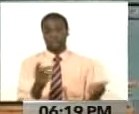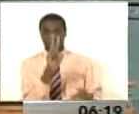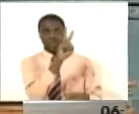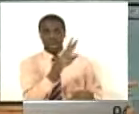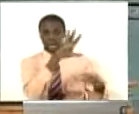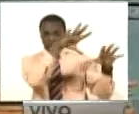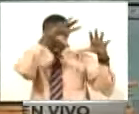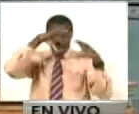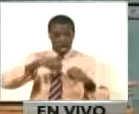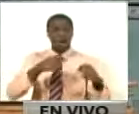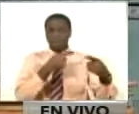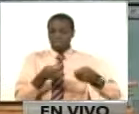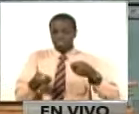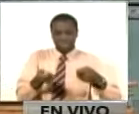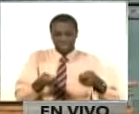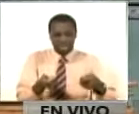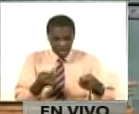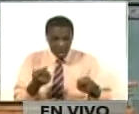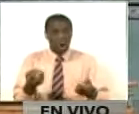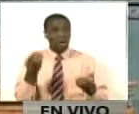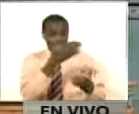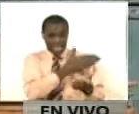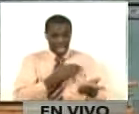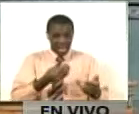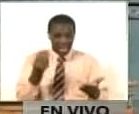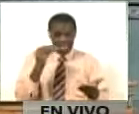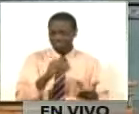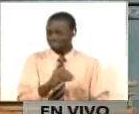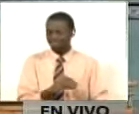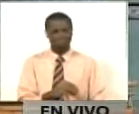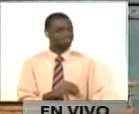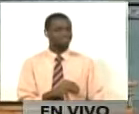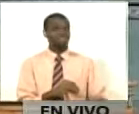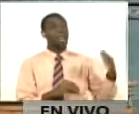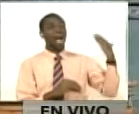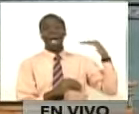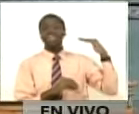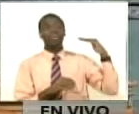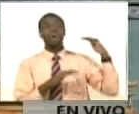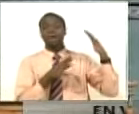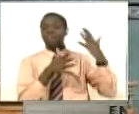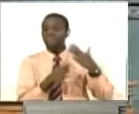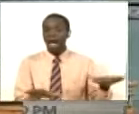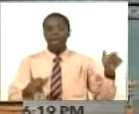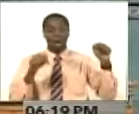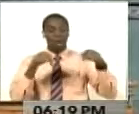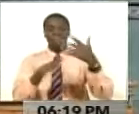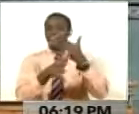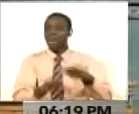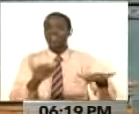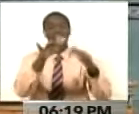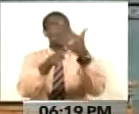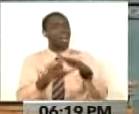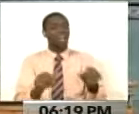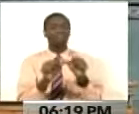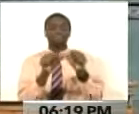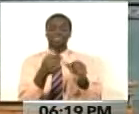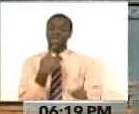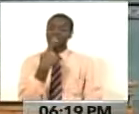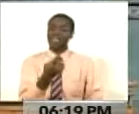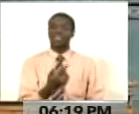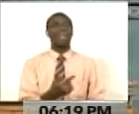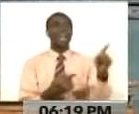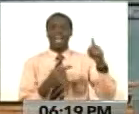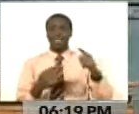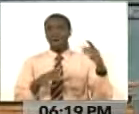y tutelar a Venezuela, como ya lo dije, está destinado al fracaso. Pretenden lo imposible,